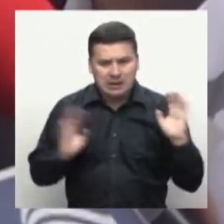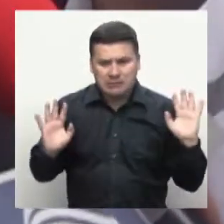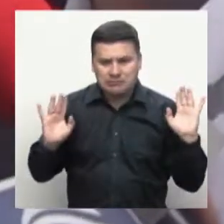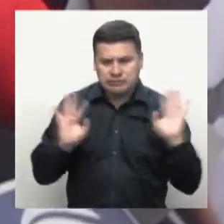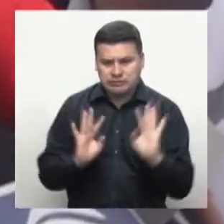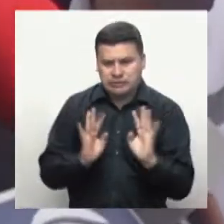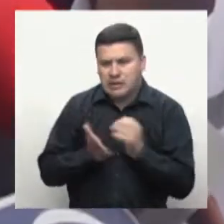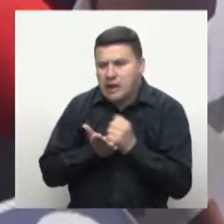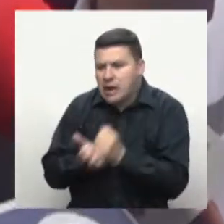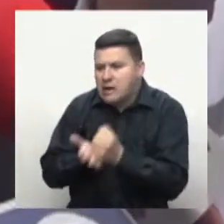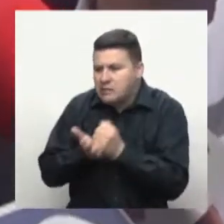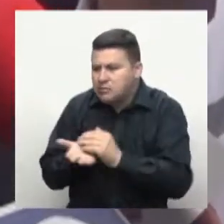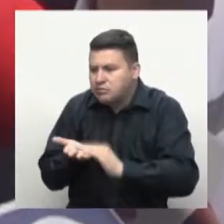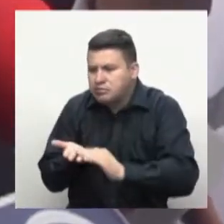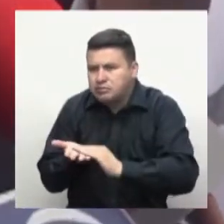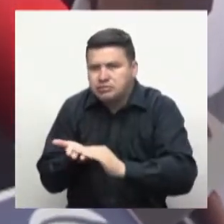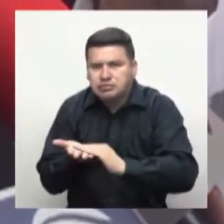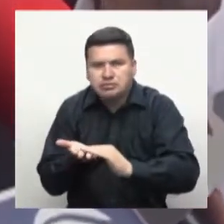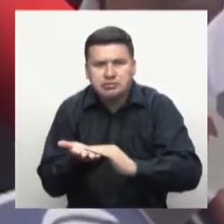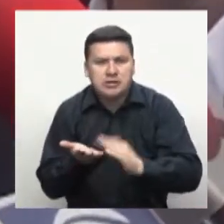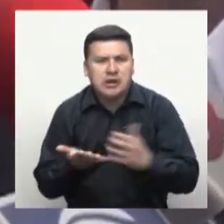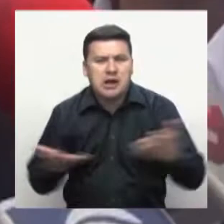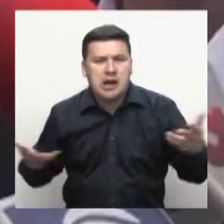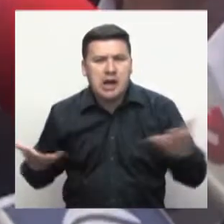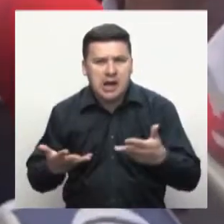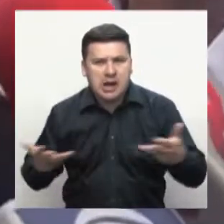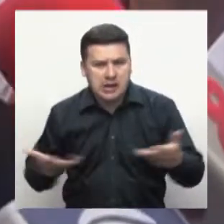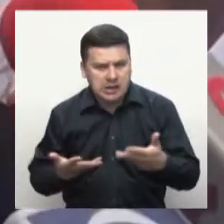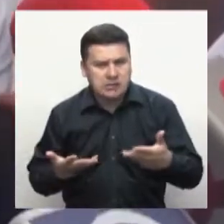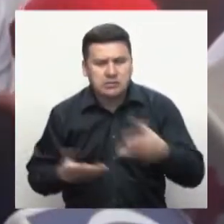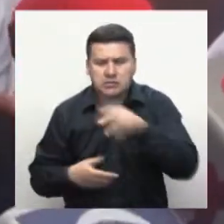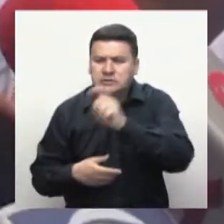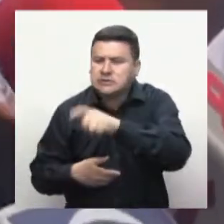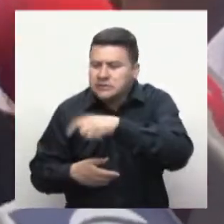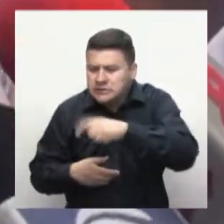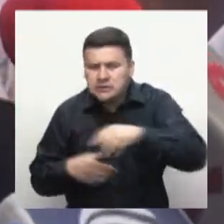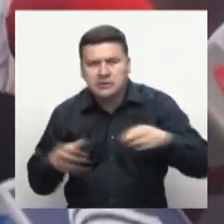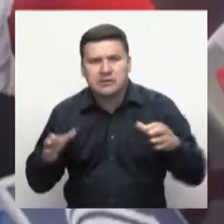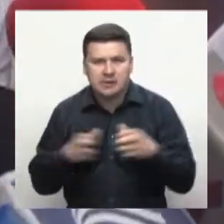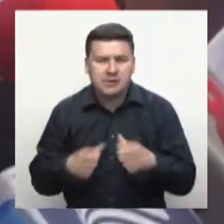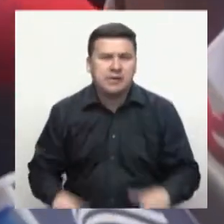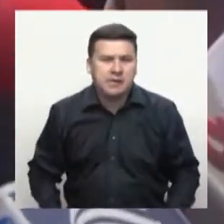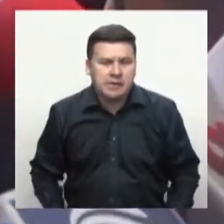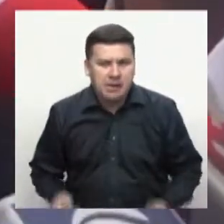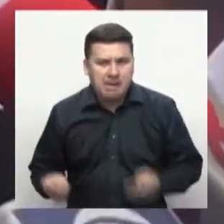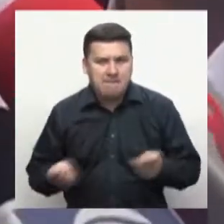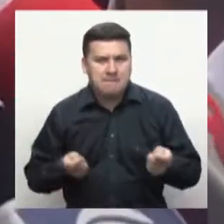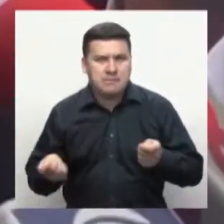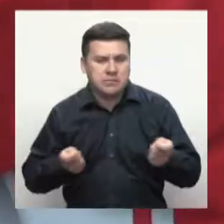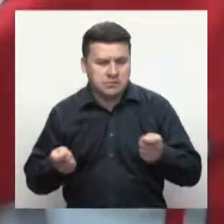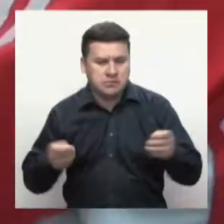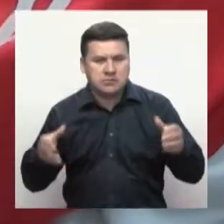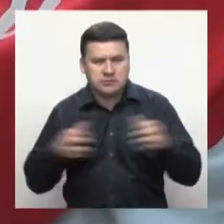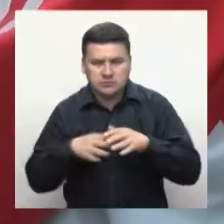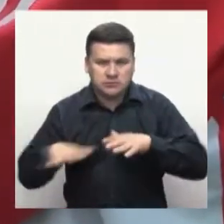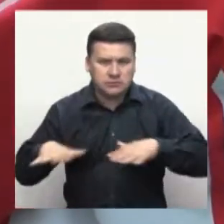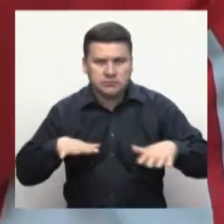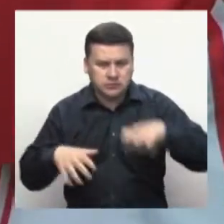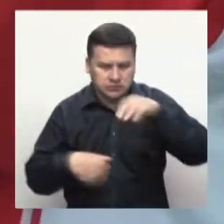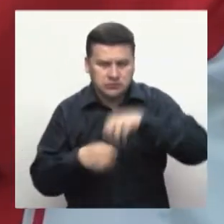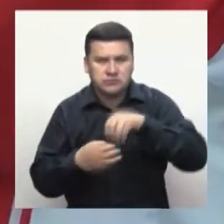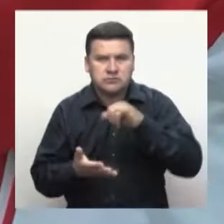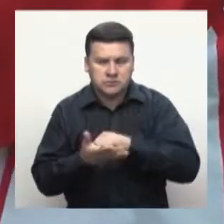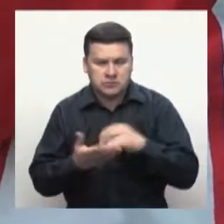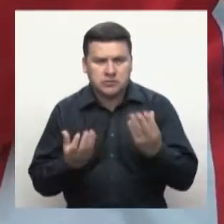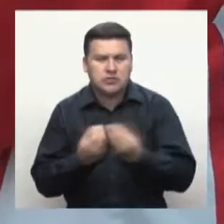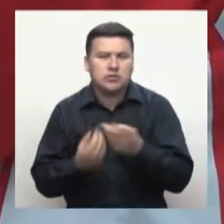a los damnificados y el manejo de desastres como el que estamos sufriendo infortunadamente. Entidades como el